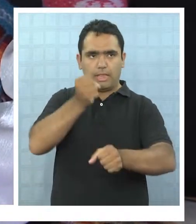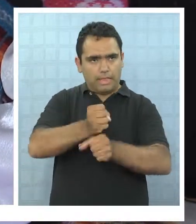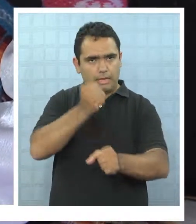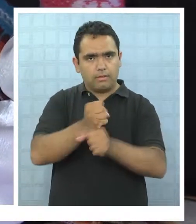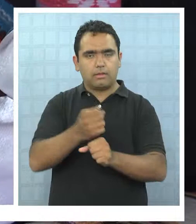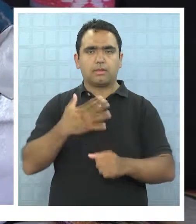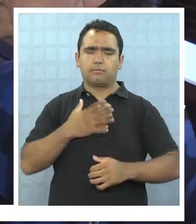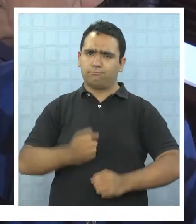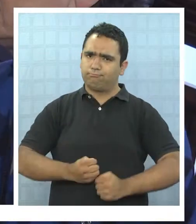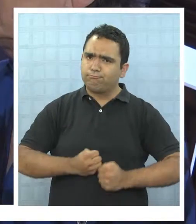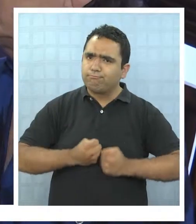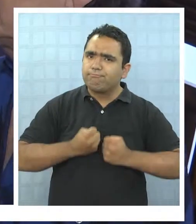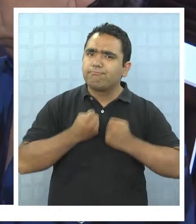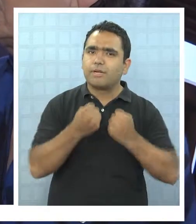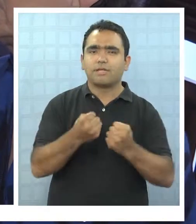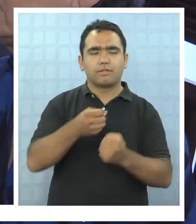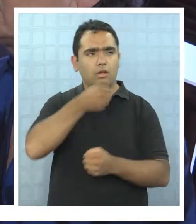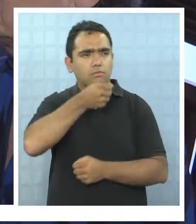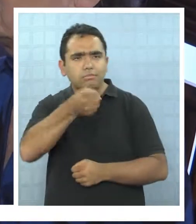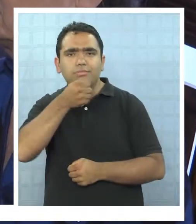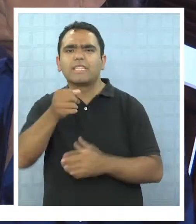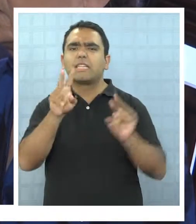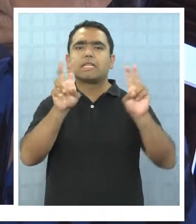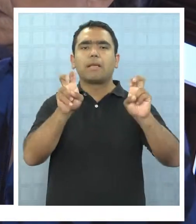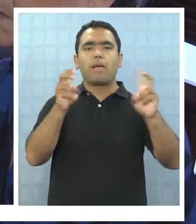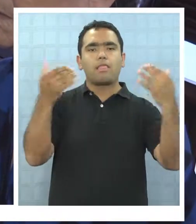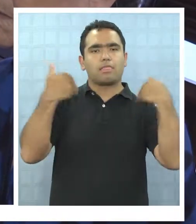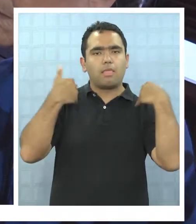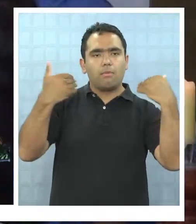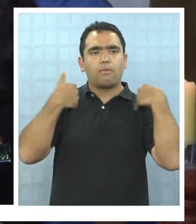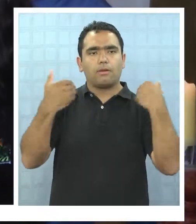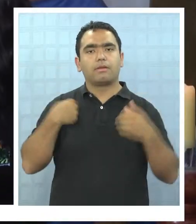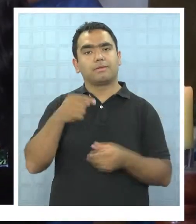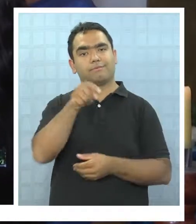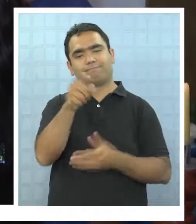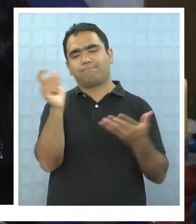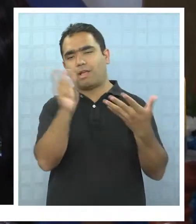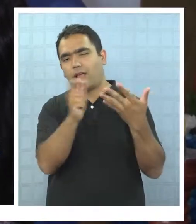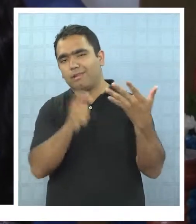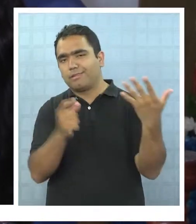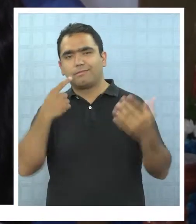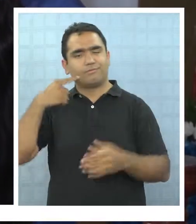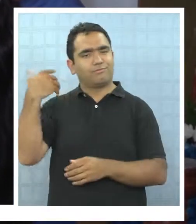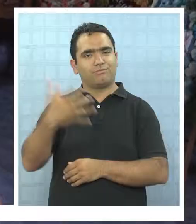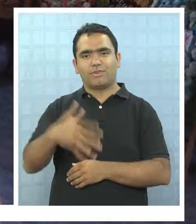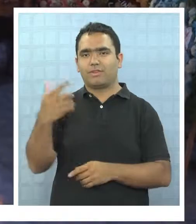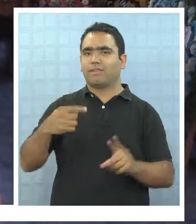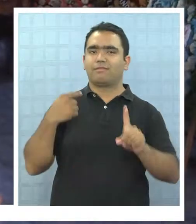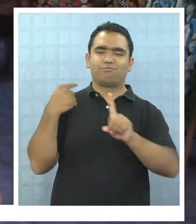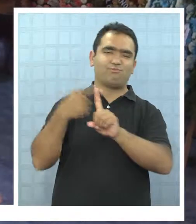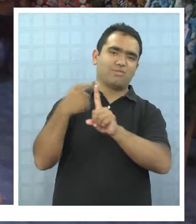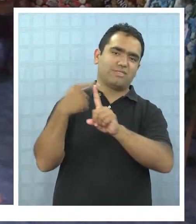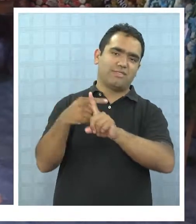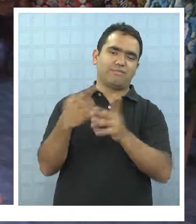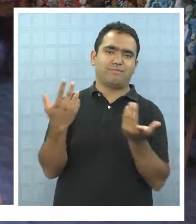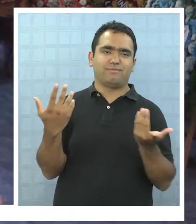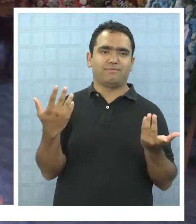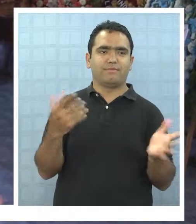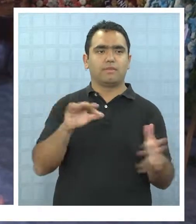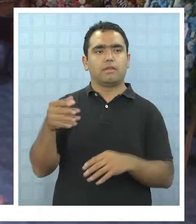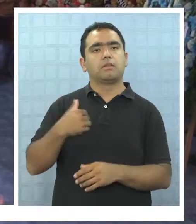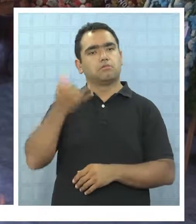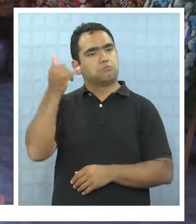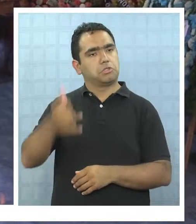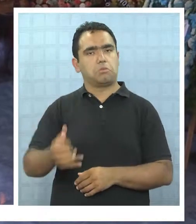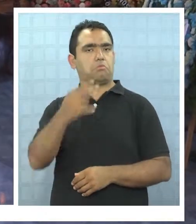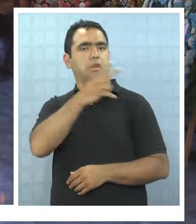en el plano laboral y de su apasionada actividad de comentarista deportivo, sin embargo, esas características le destacan de manera positiva.